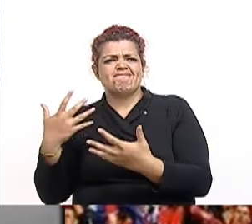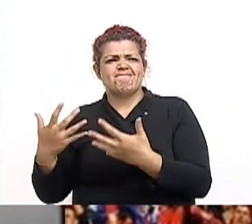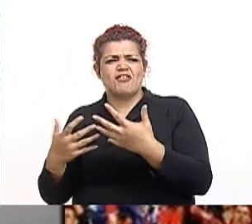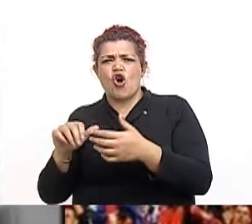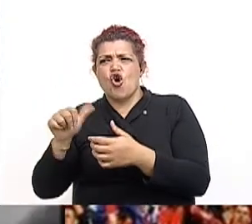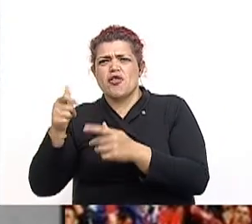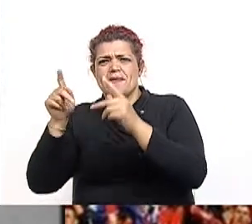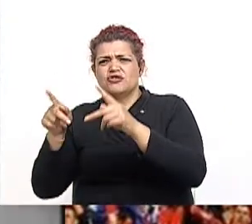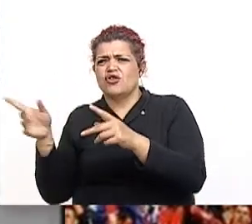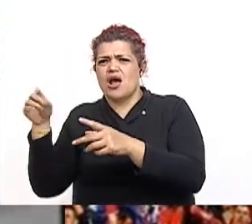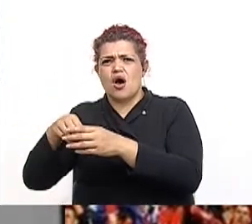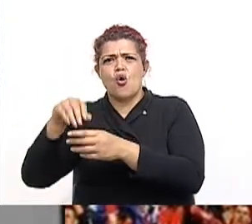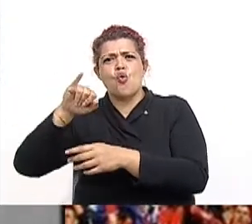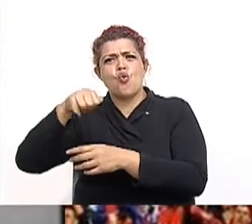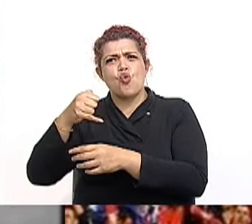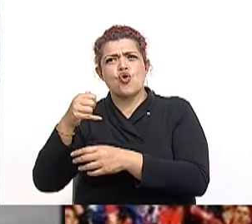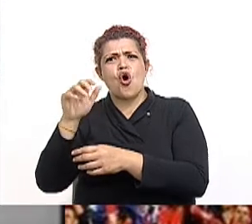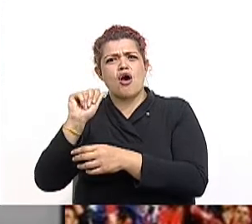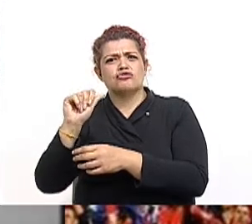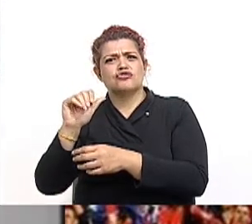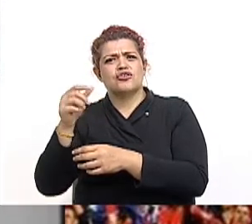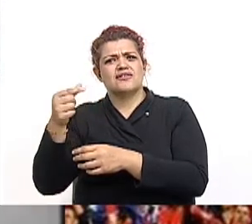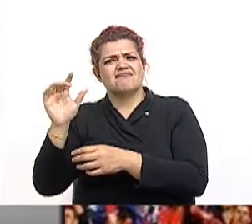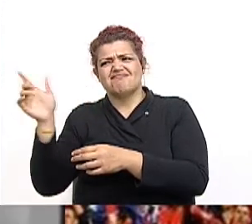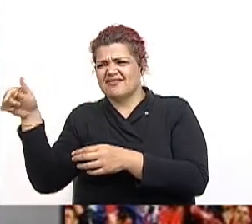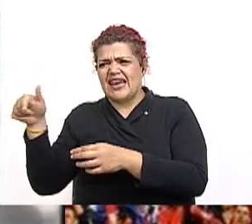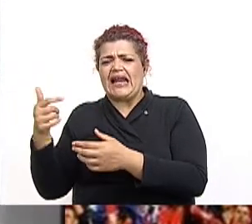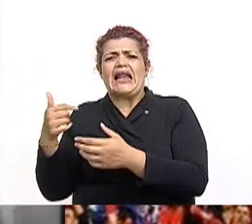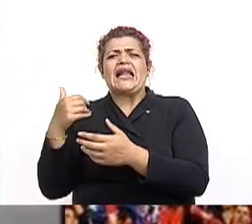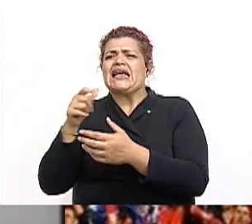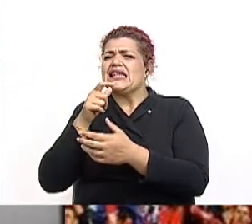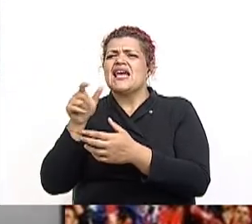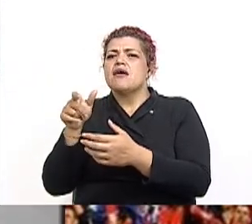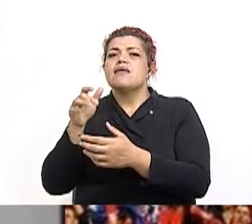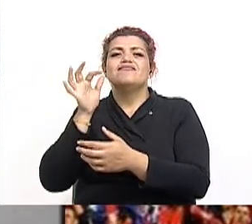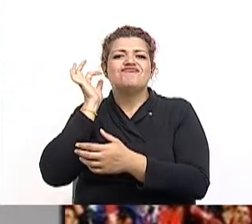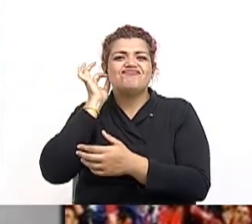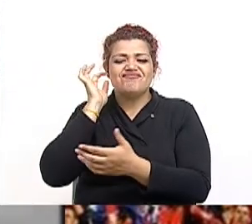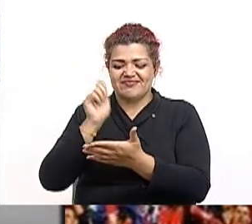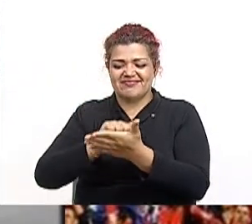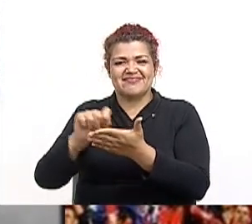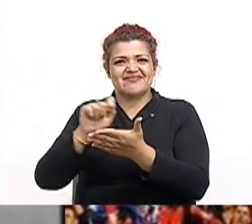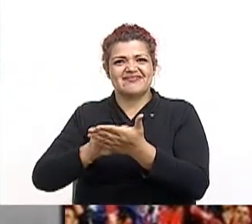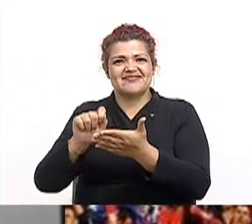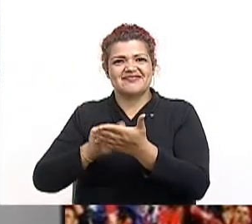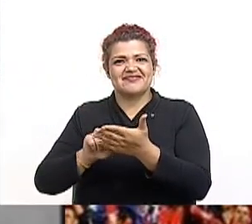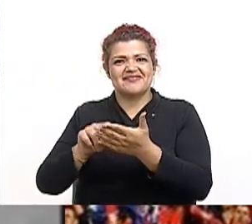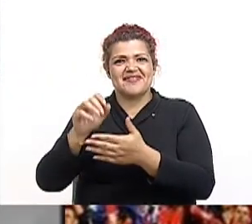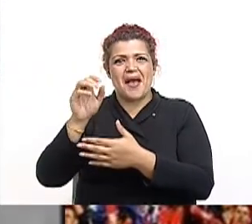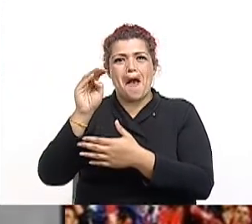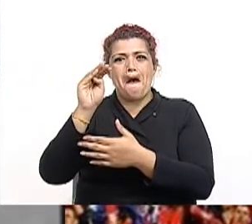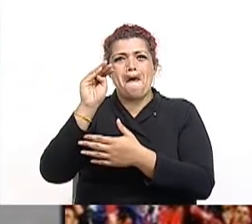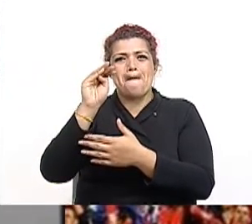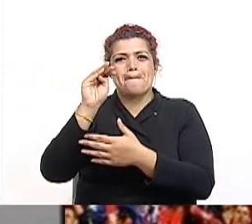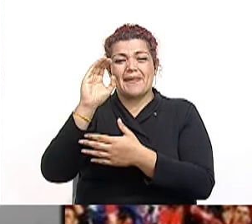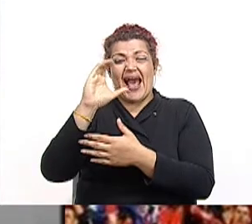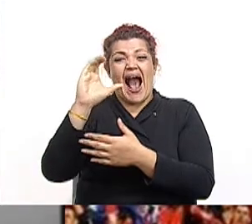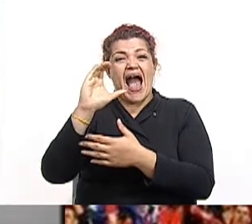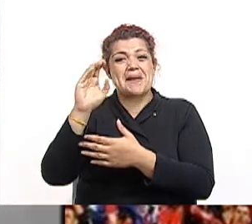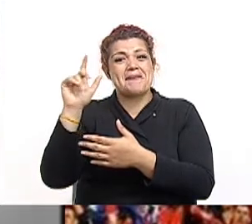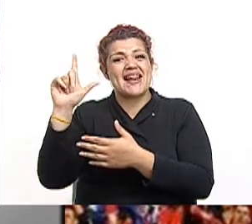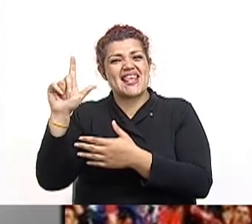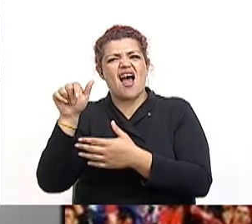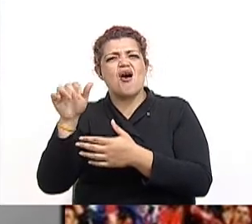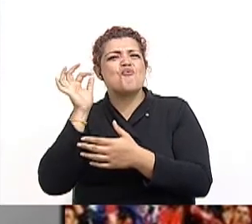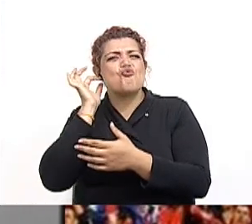de la línea lateral. El partido se va a reiniciar con el cobro de un tiro de esquina. Y es María Isabel Carvajal que se prepara. Buena zurda tiene Carvajal, a quien se le conoce también como